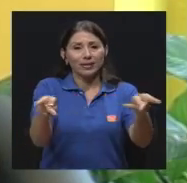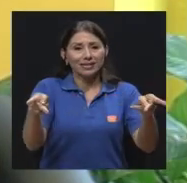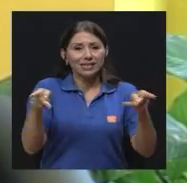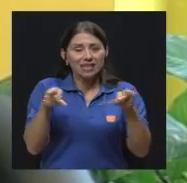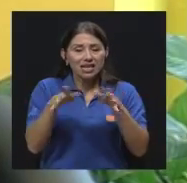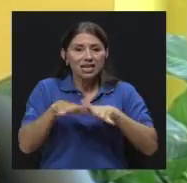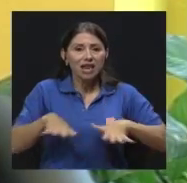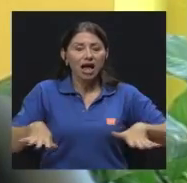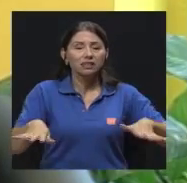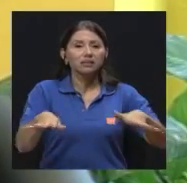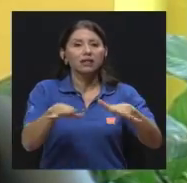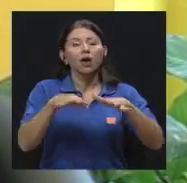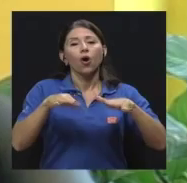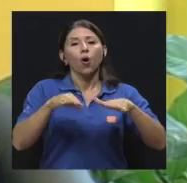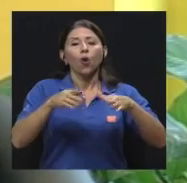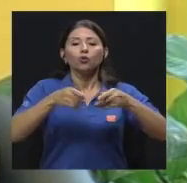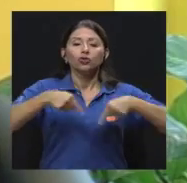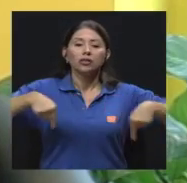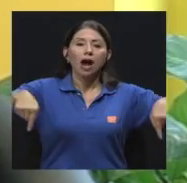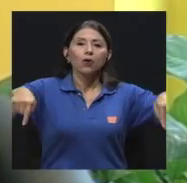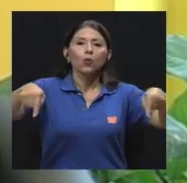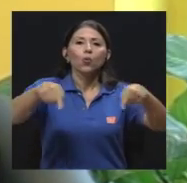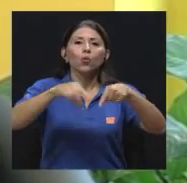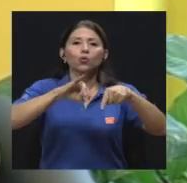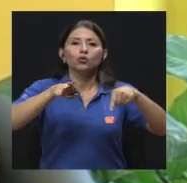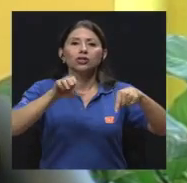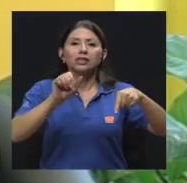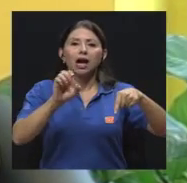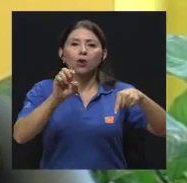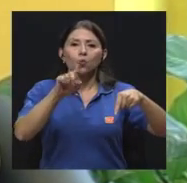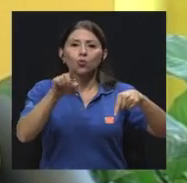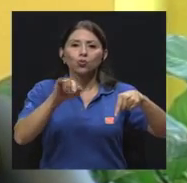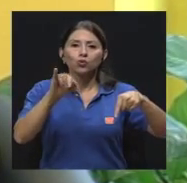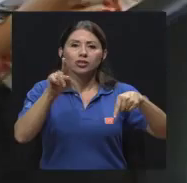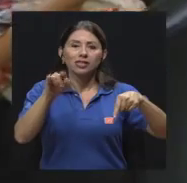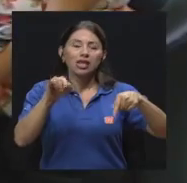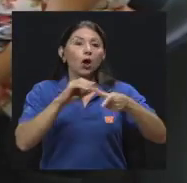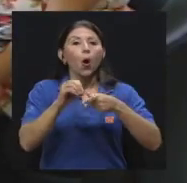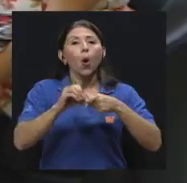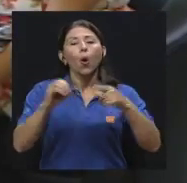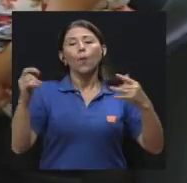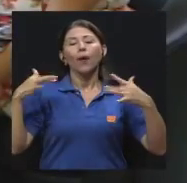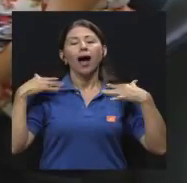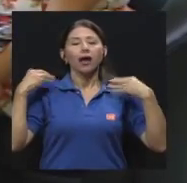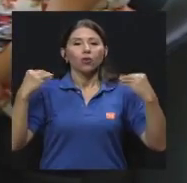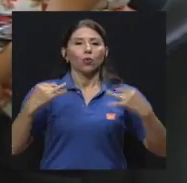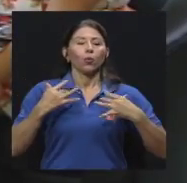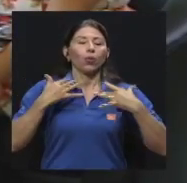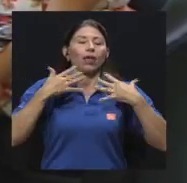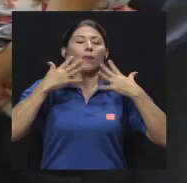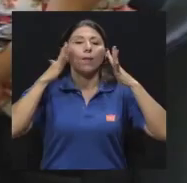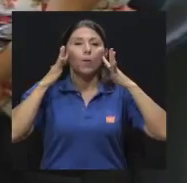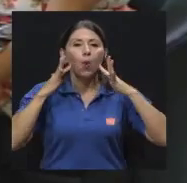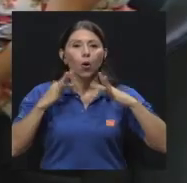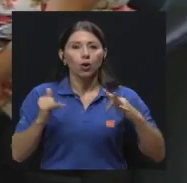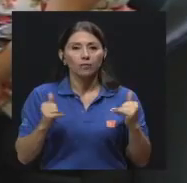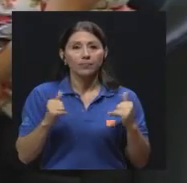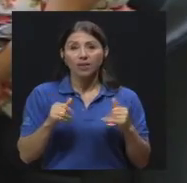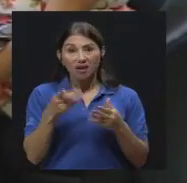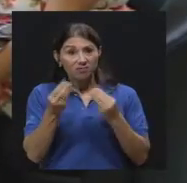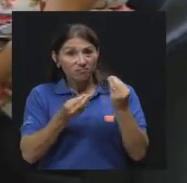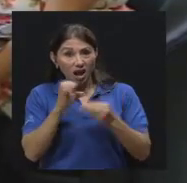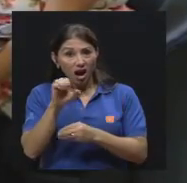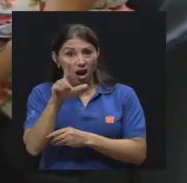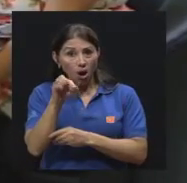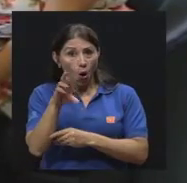jacuzzis, baños de vapor. El cloro no tiene ningún efecto protector, ni la sal de mar tiene algún efecto No,